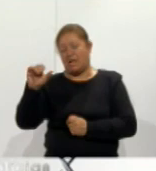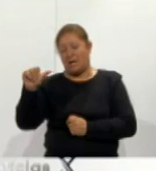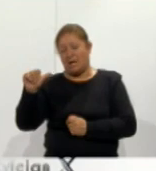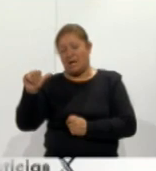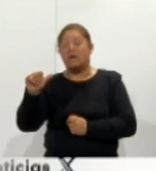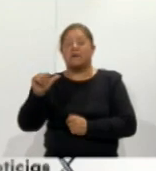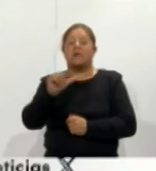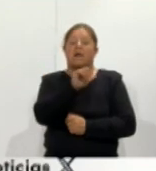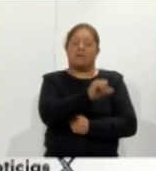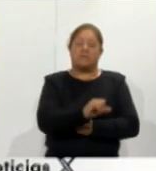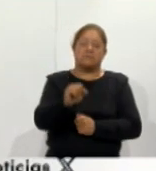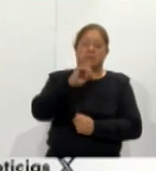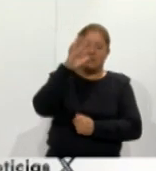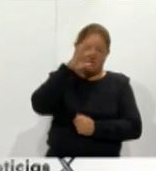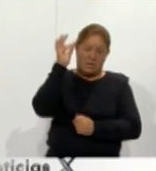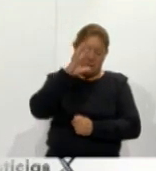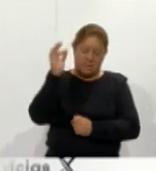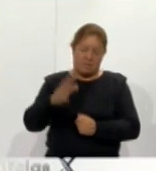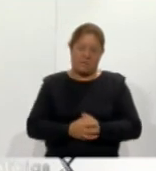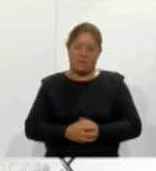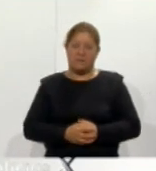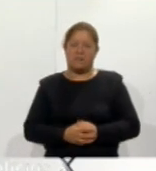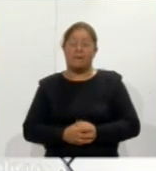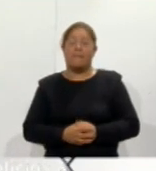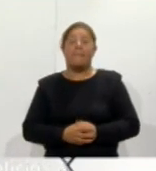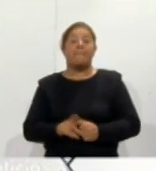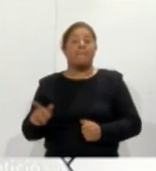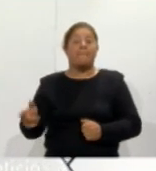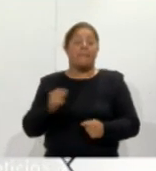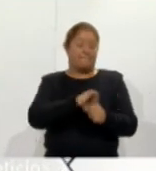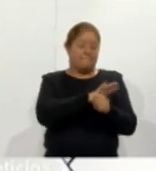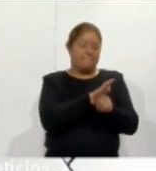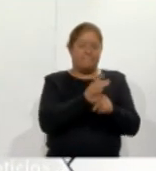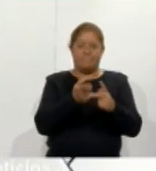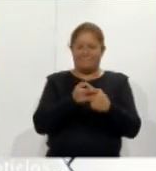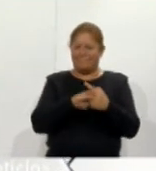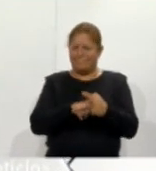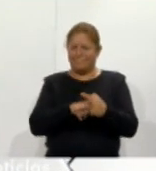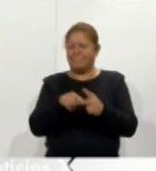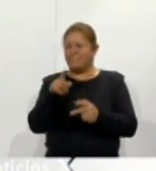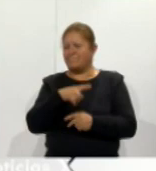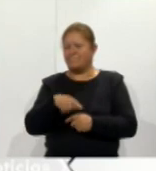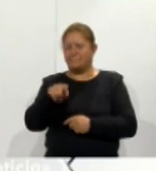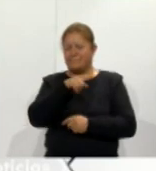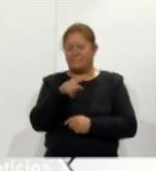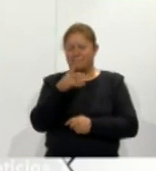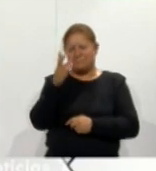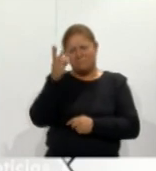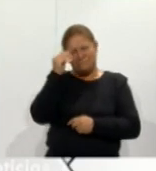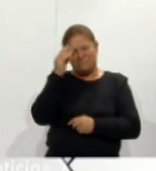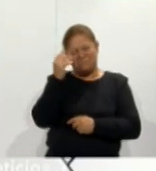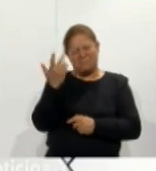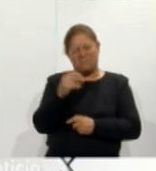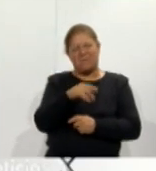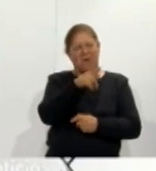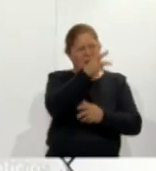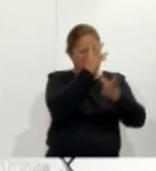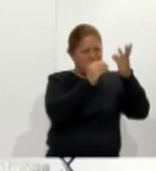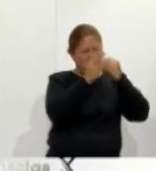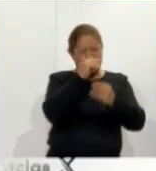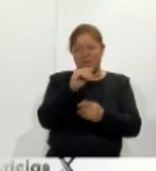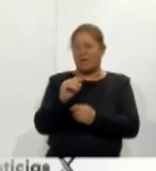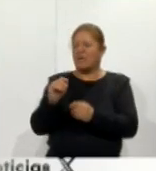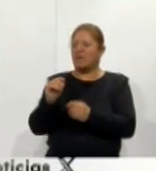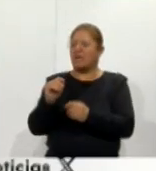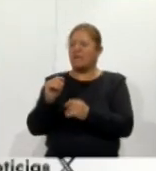y bien cuando inició la pandemia no imaginábamos que el término aprendizaje digital se volvería tan utilizado